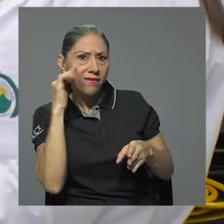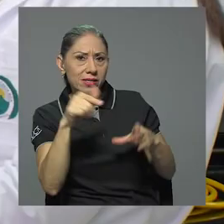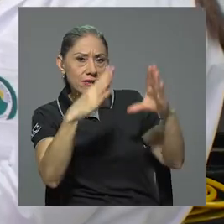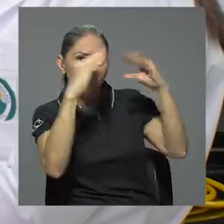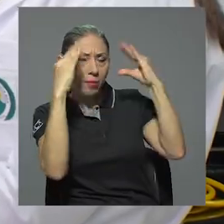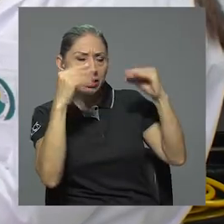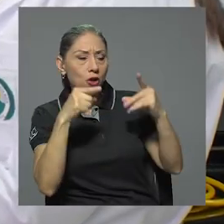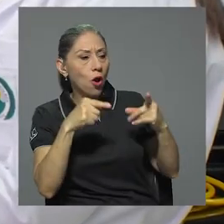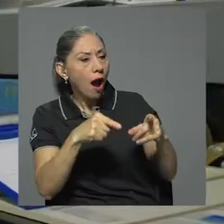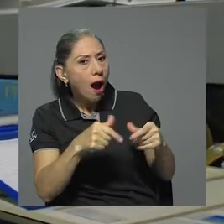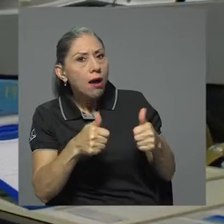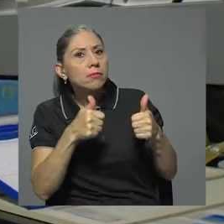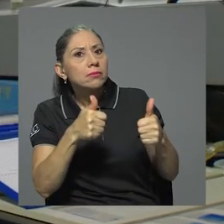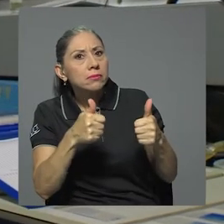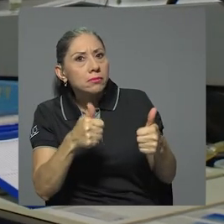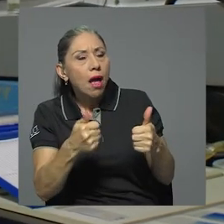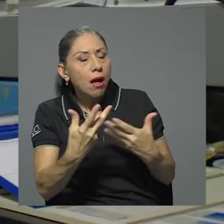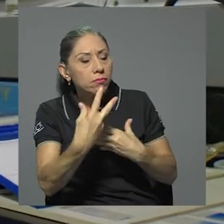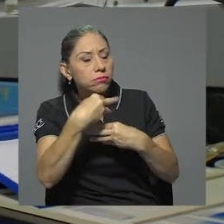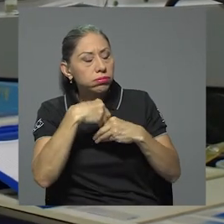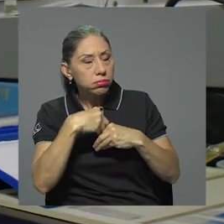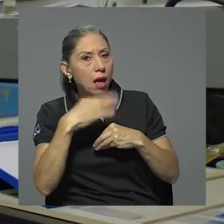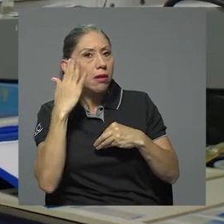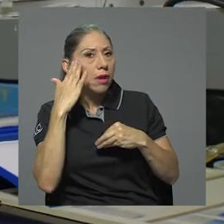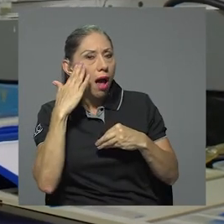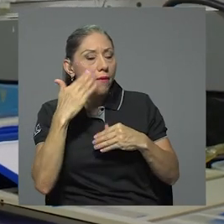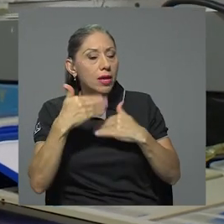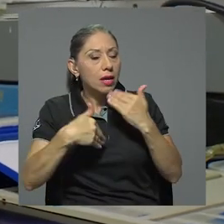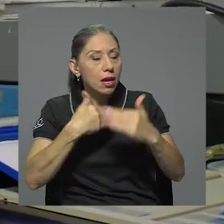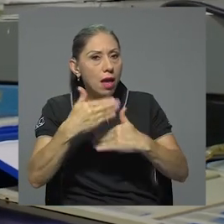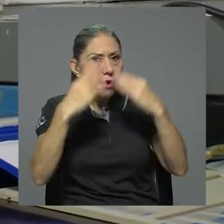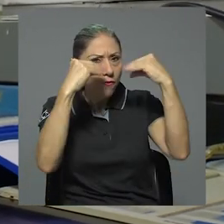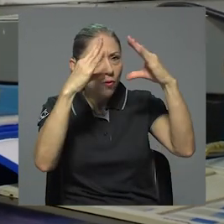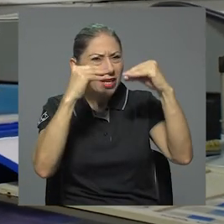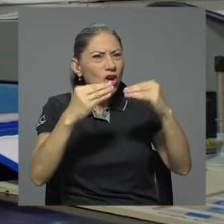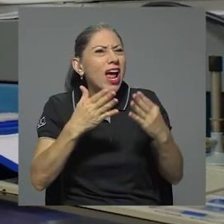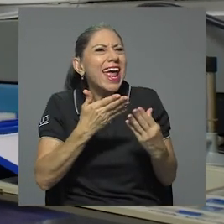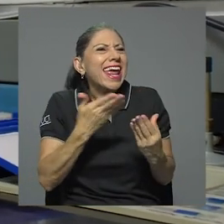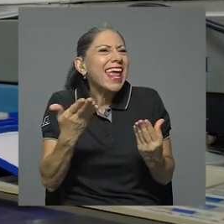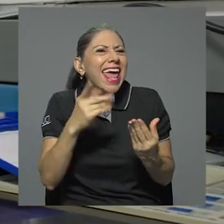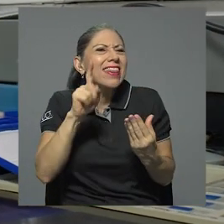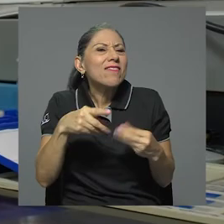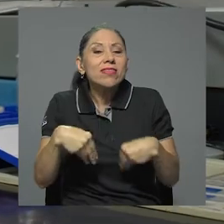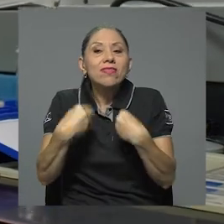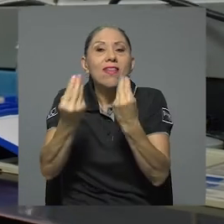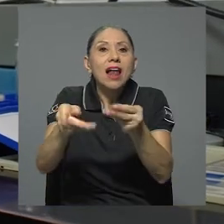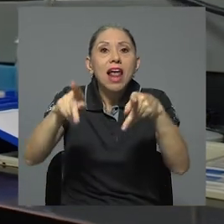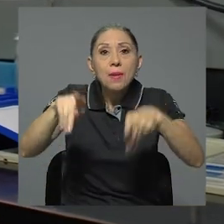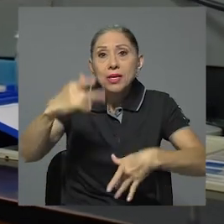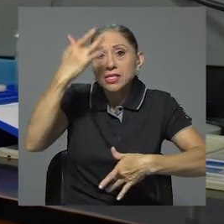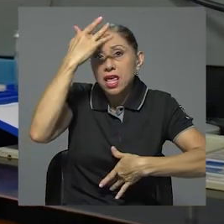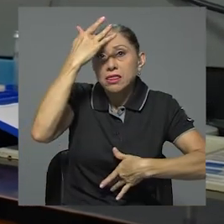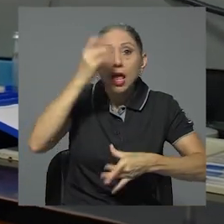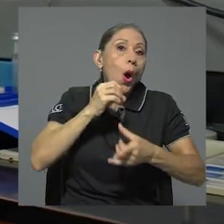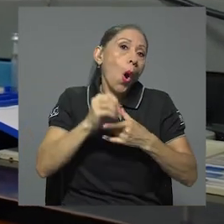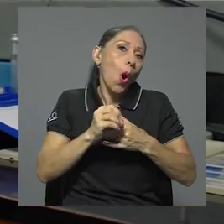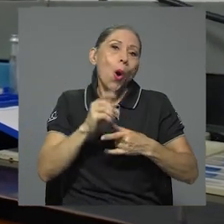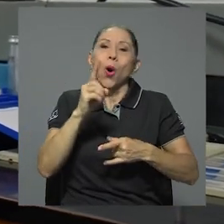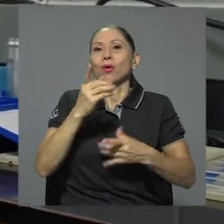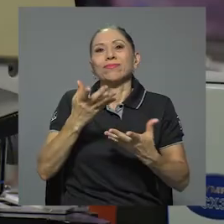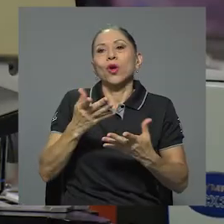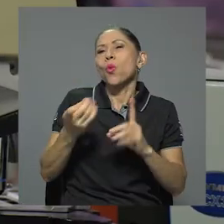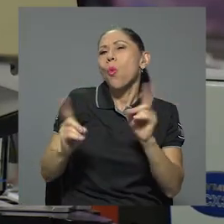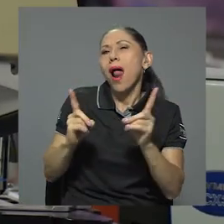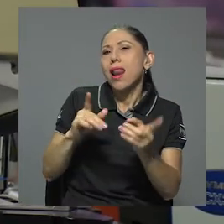una guía para decidir cuál es el tratamiento que le puede dar al paciente o cuál tratamiento es el que no le puede dar al paciente.